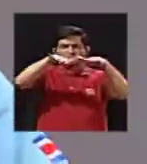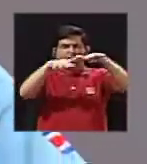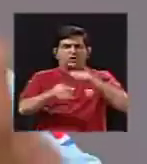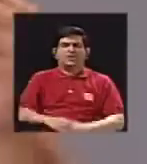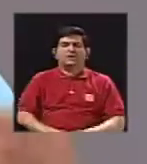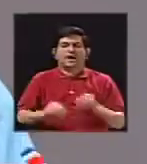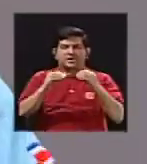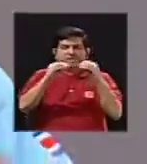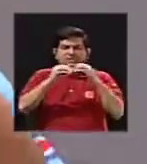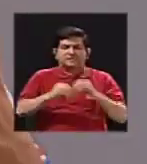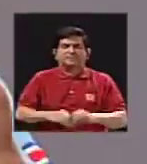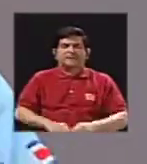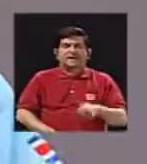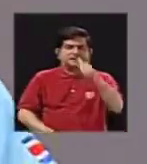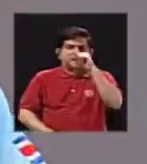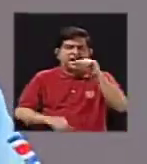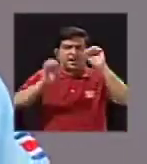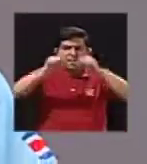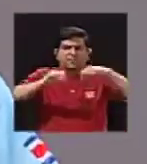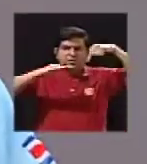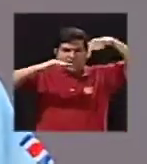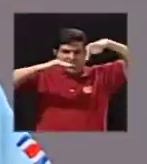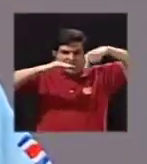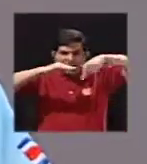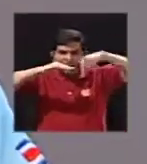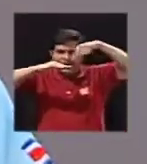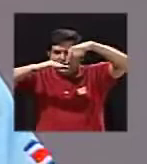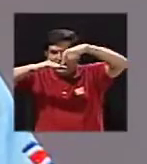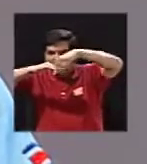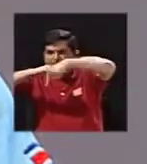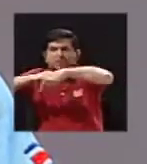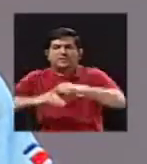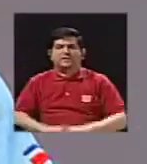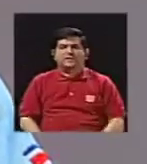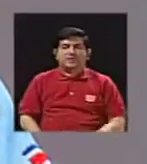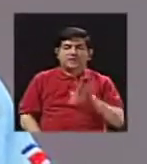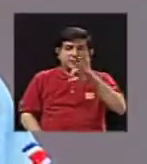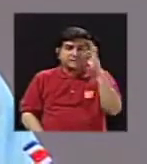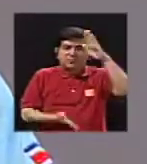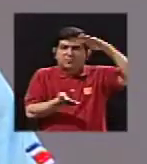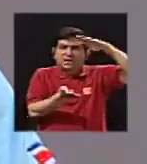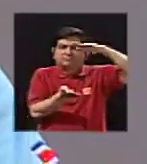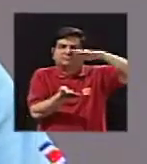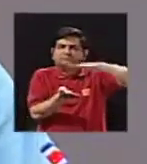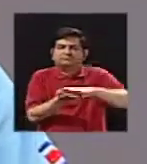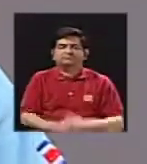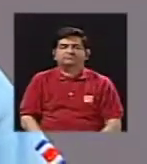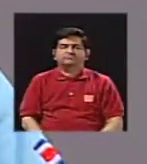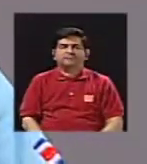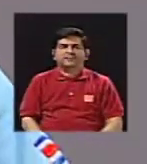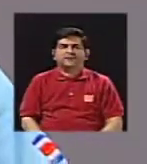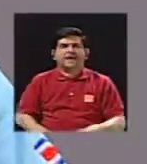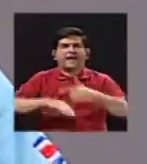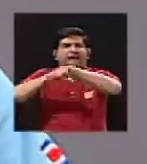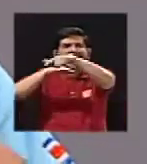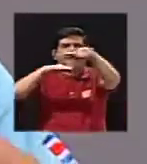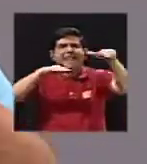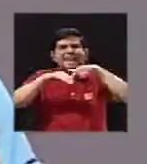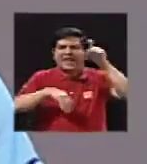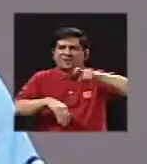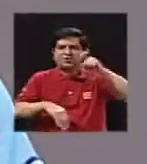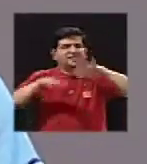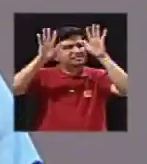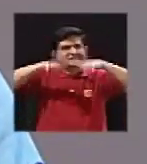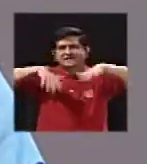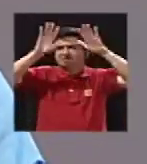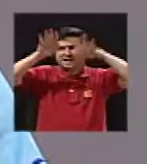permeabilidad, donde puede bajar el agua, y el agua empieza a irse en picada. El lago, pues, básicamente lo que ocupa es